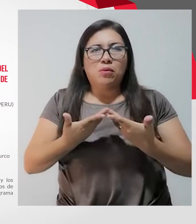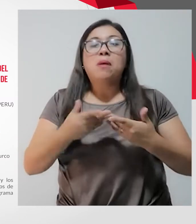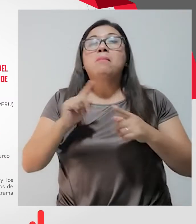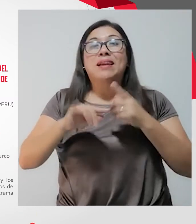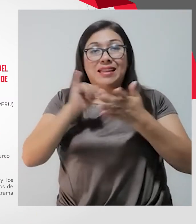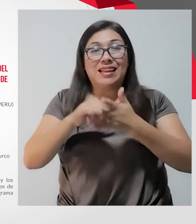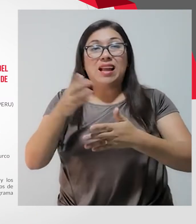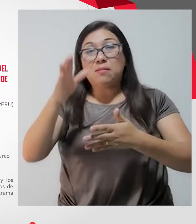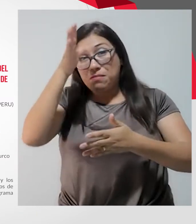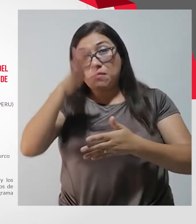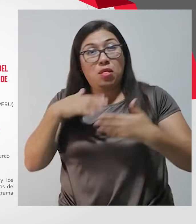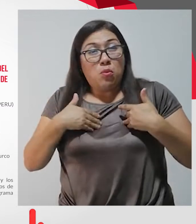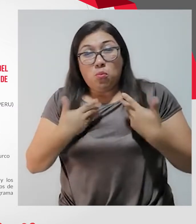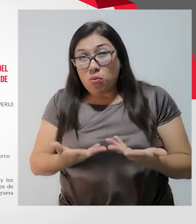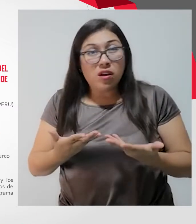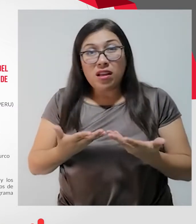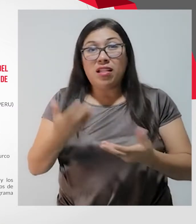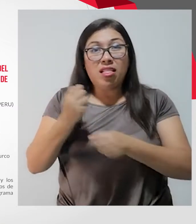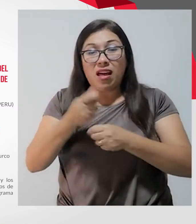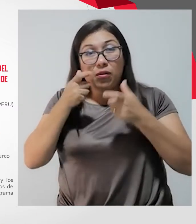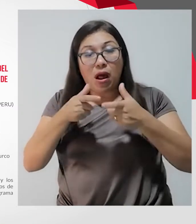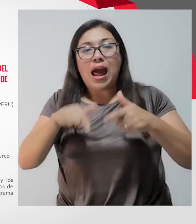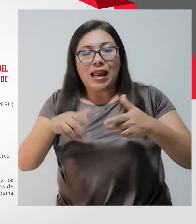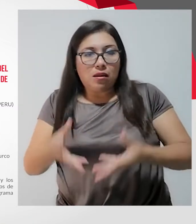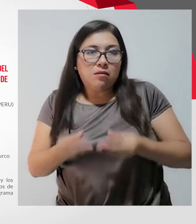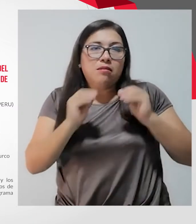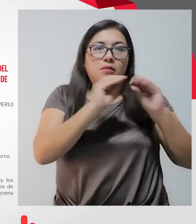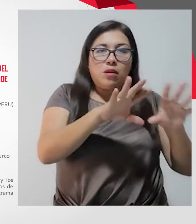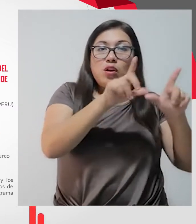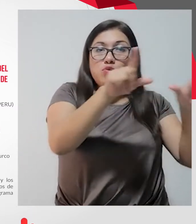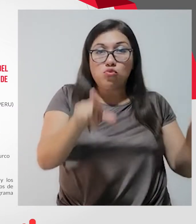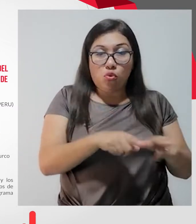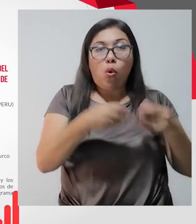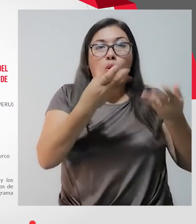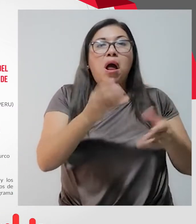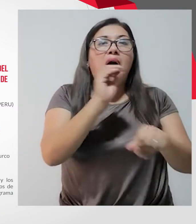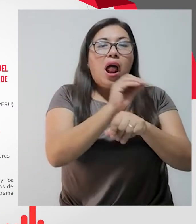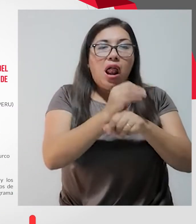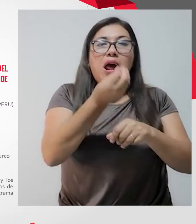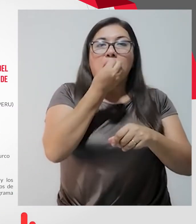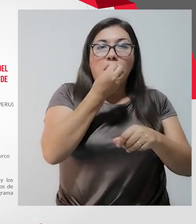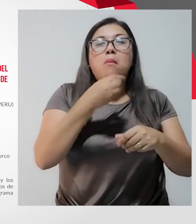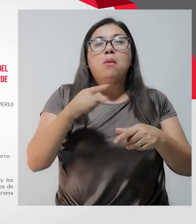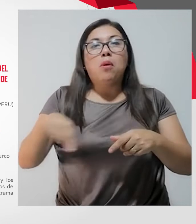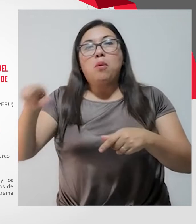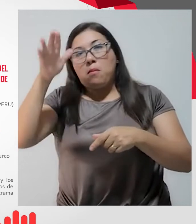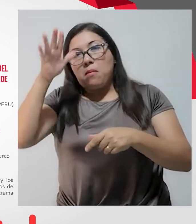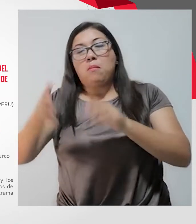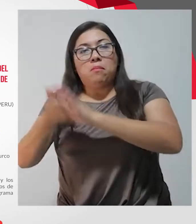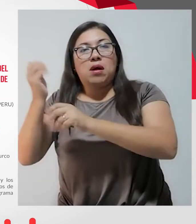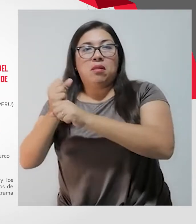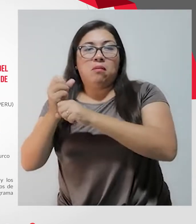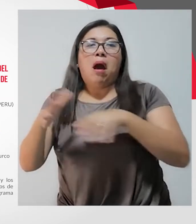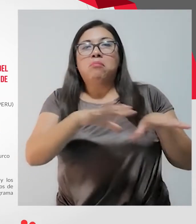dejarlo y de la mano de profesionales especializados que lo van a estimular, les van a usar sus alimentos y después ellos en la tarde van a pasar a